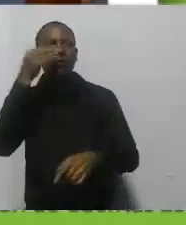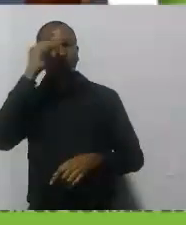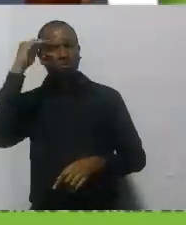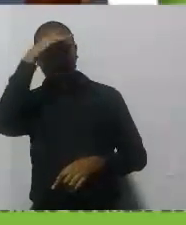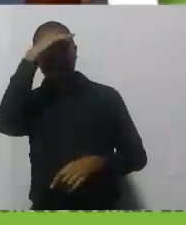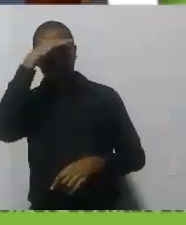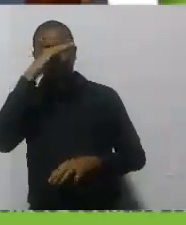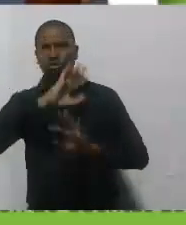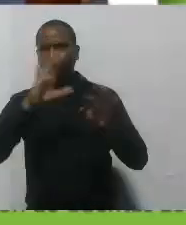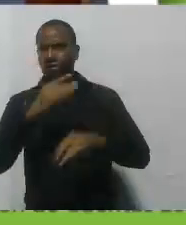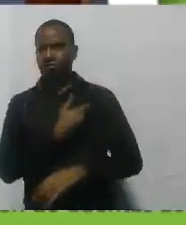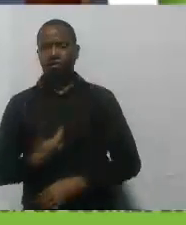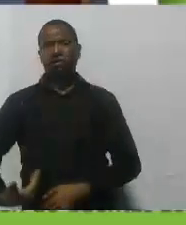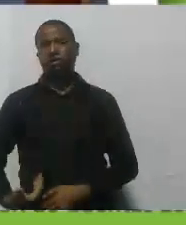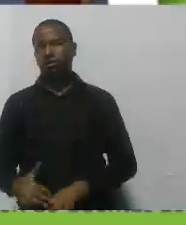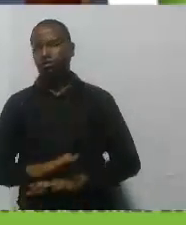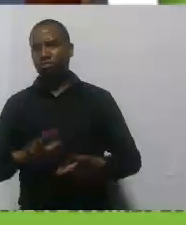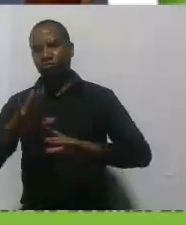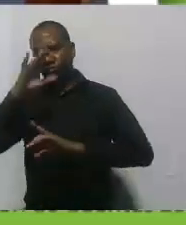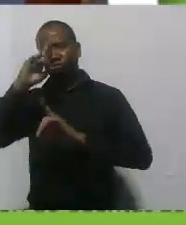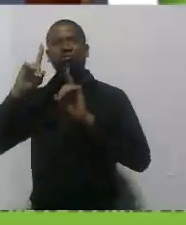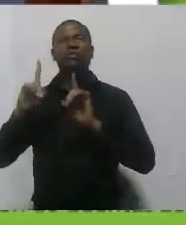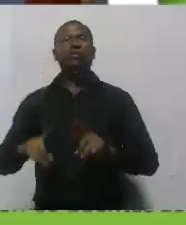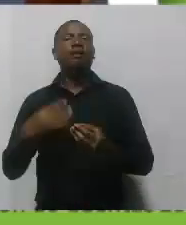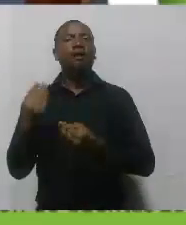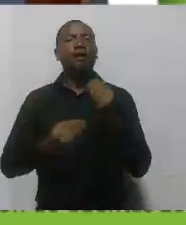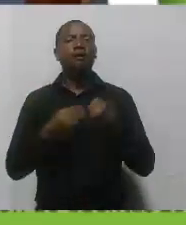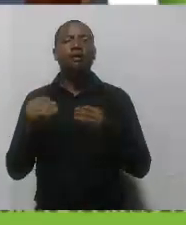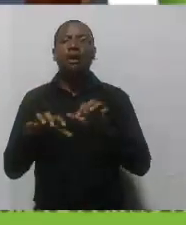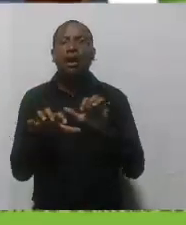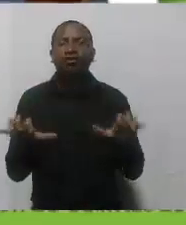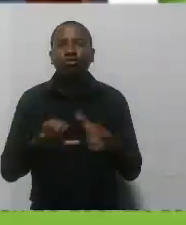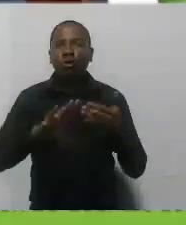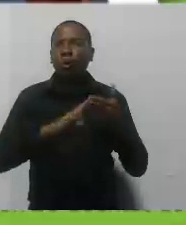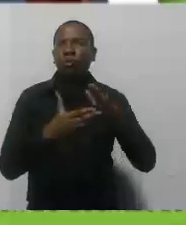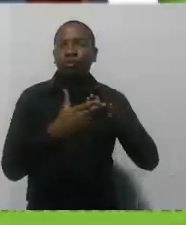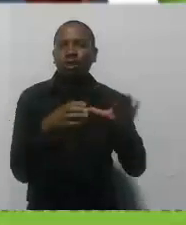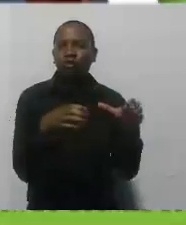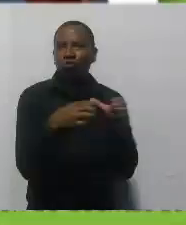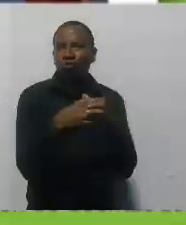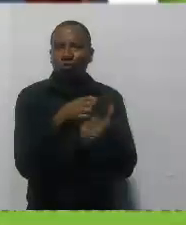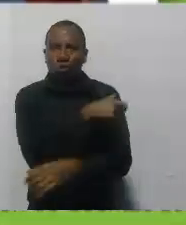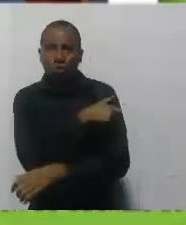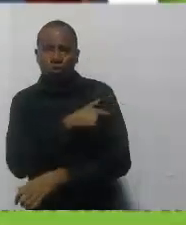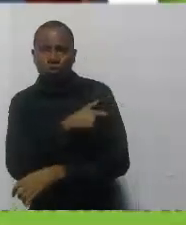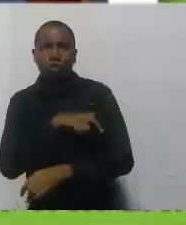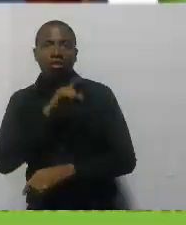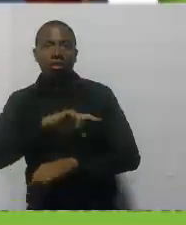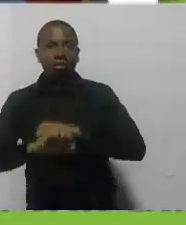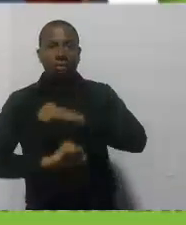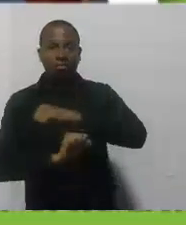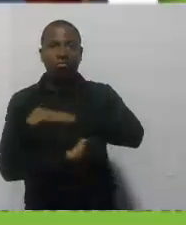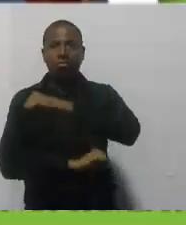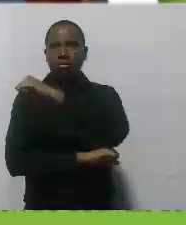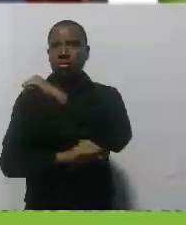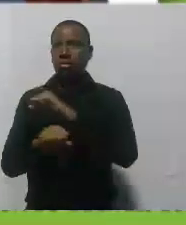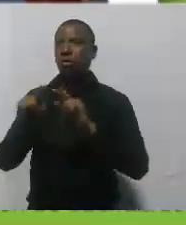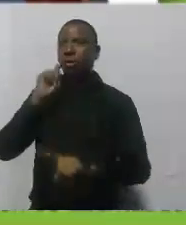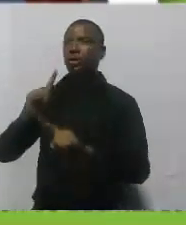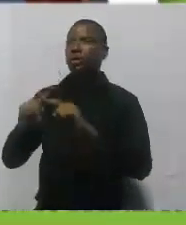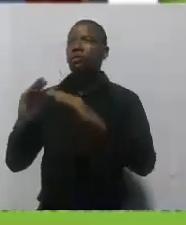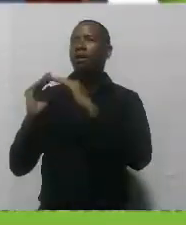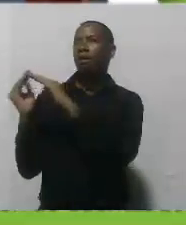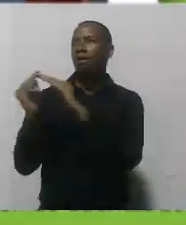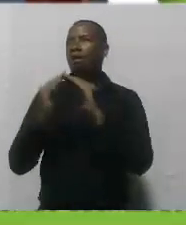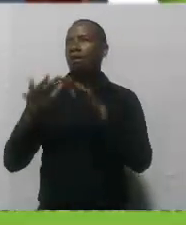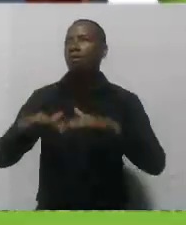presidente, se ha decidido que la Junta de Acción Comunal será un pilar estratégico en el desarrollo de sus barrios. Son ellas